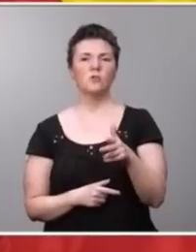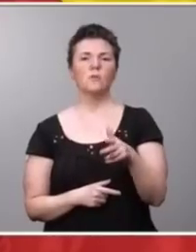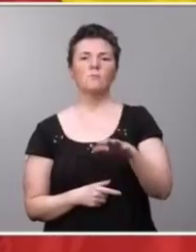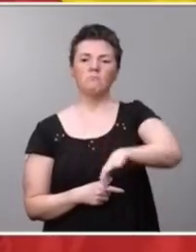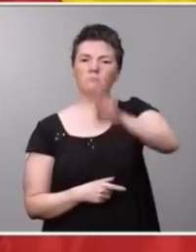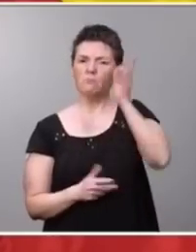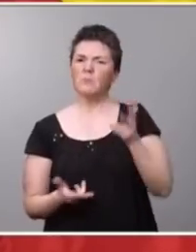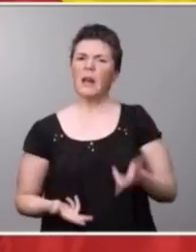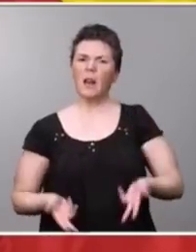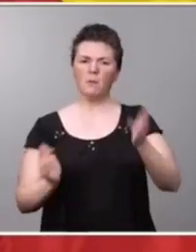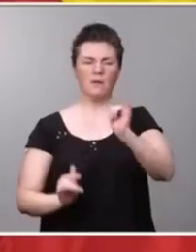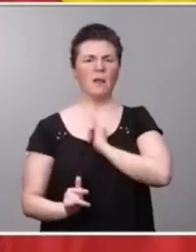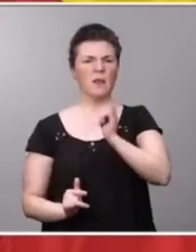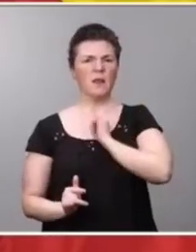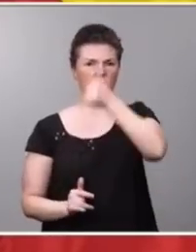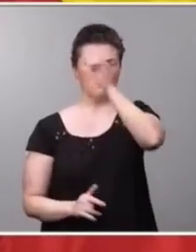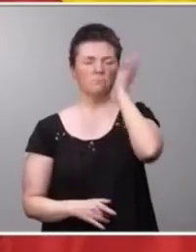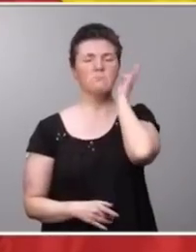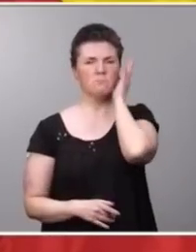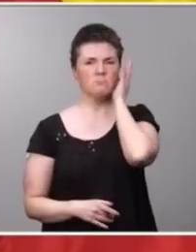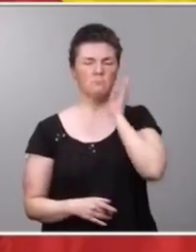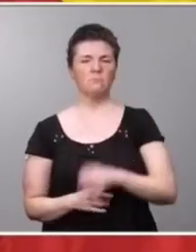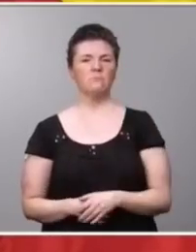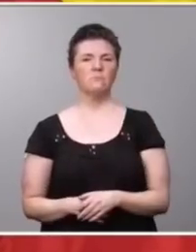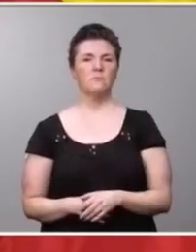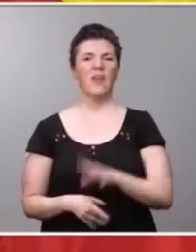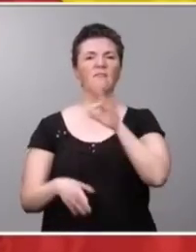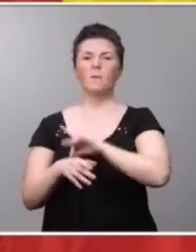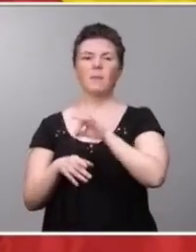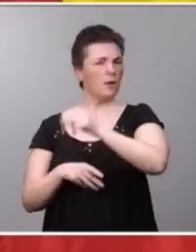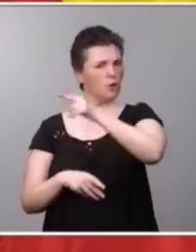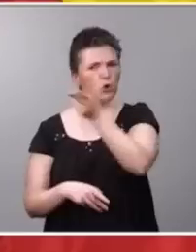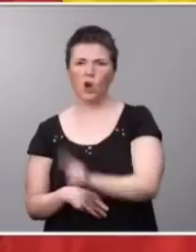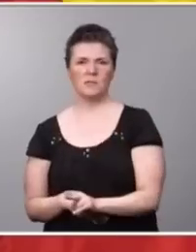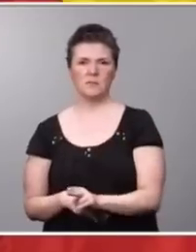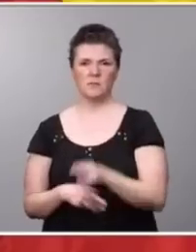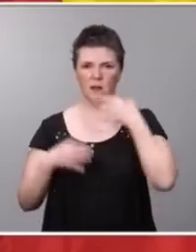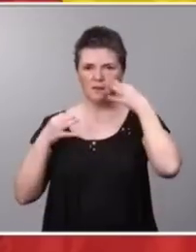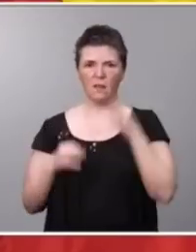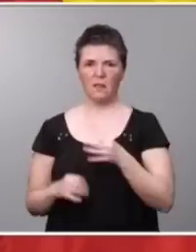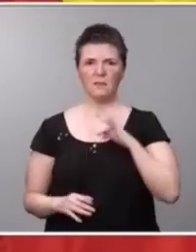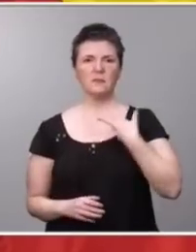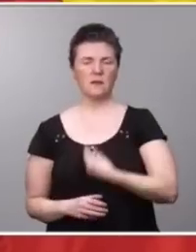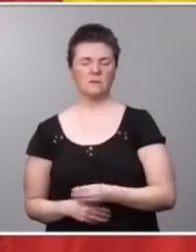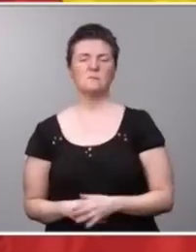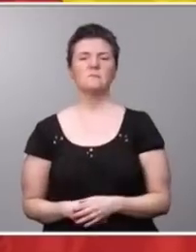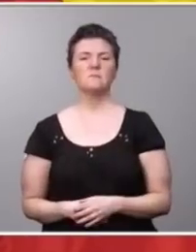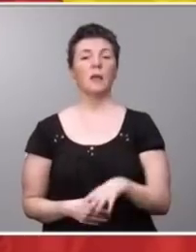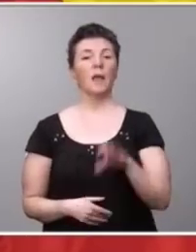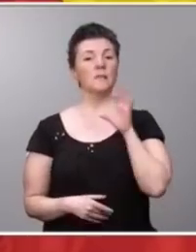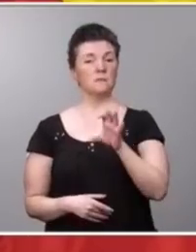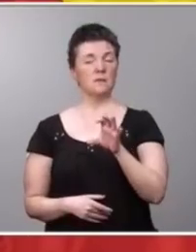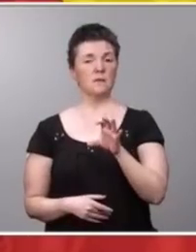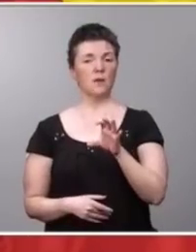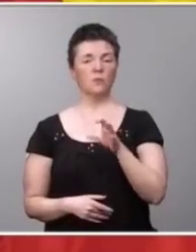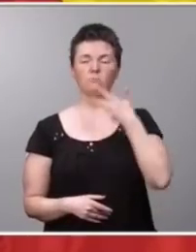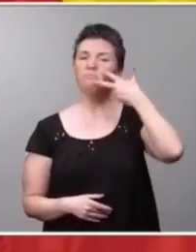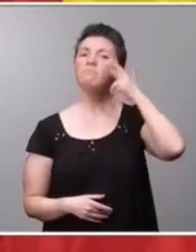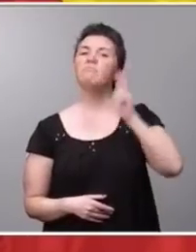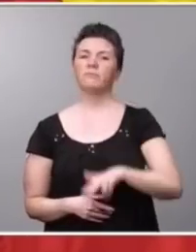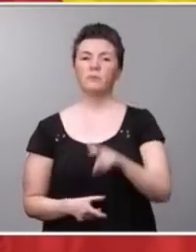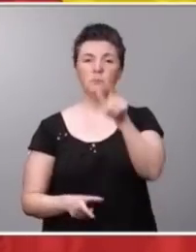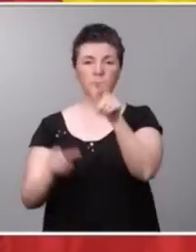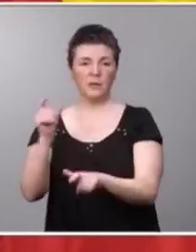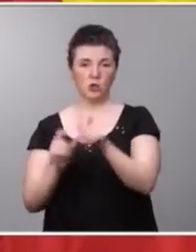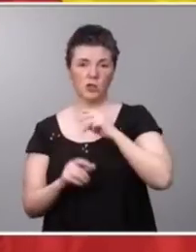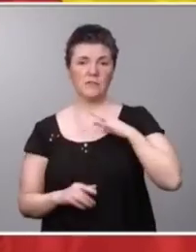identidad de género, despatologizamos las realidades trans. El Estado, por tanto, le reconoce a las personas trans